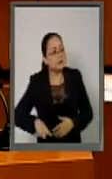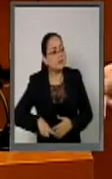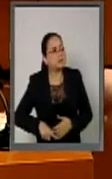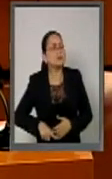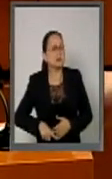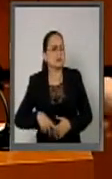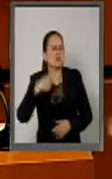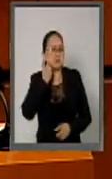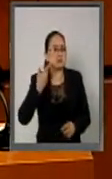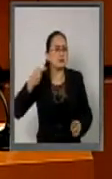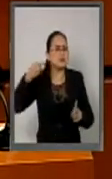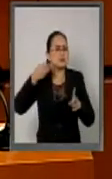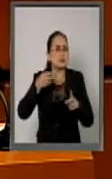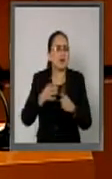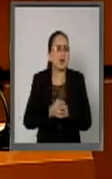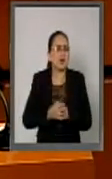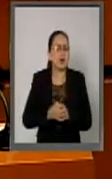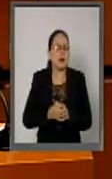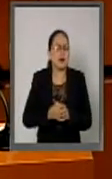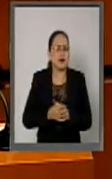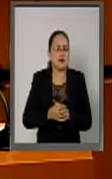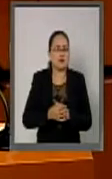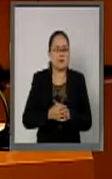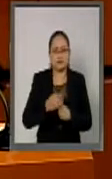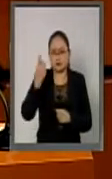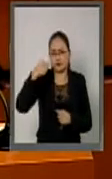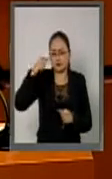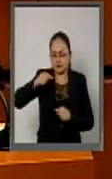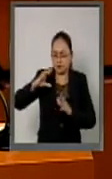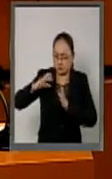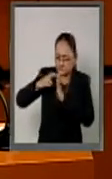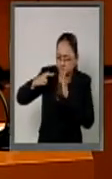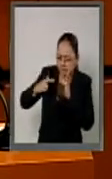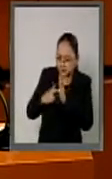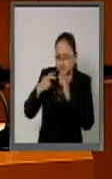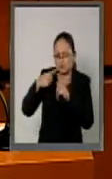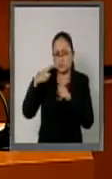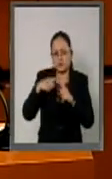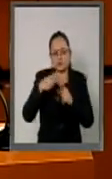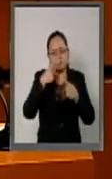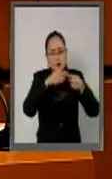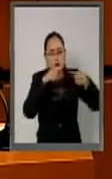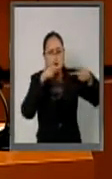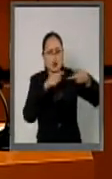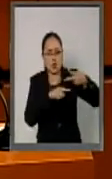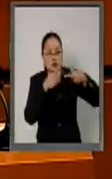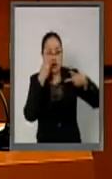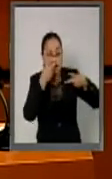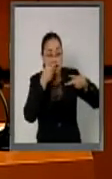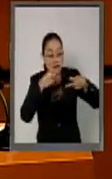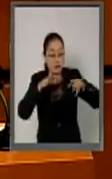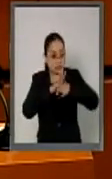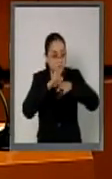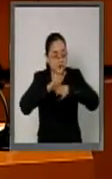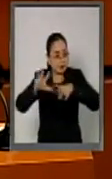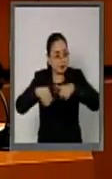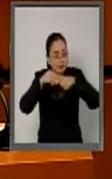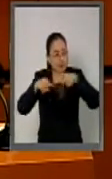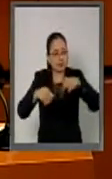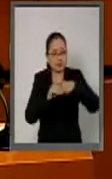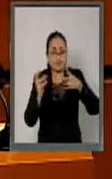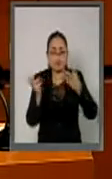así como a los protocolos, al primero y segundo protocolos modificatorios